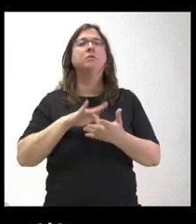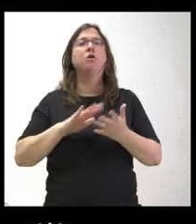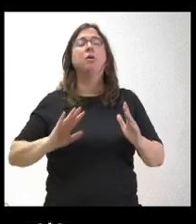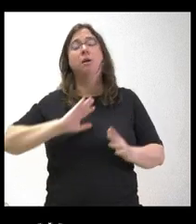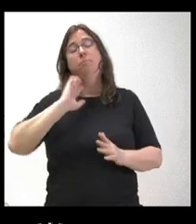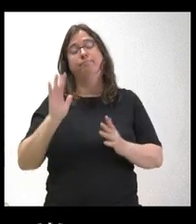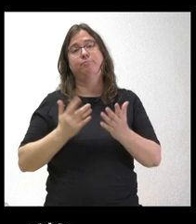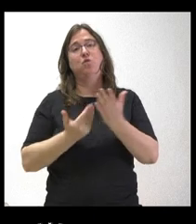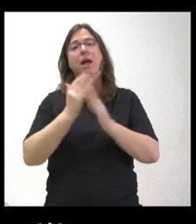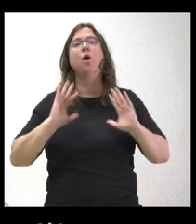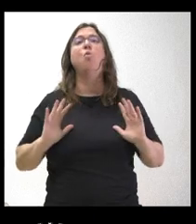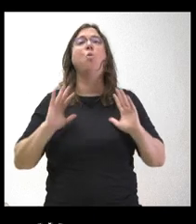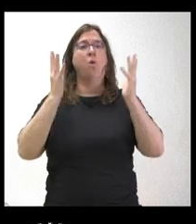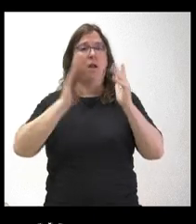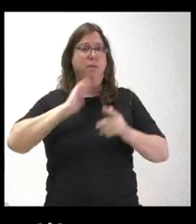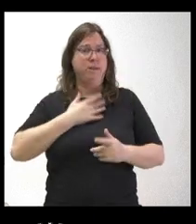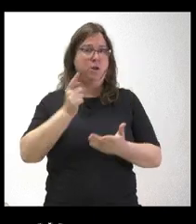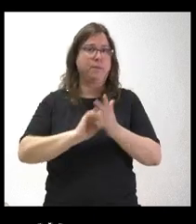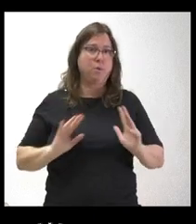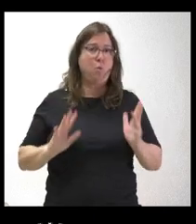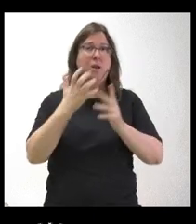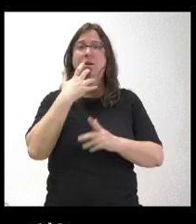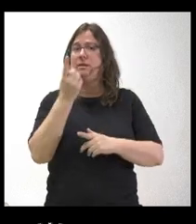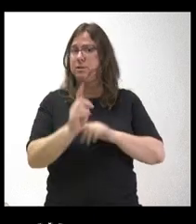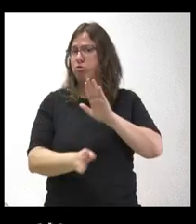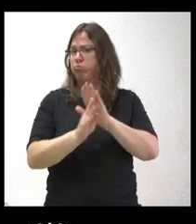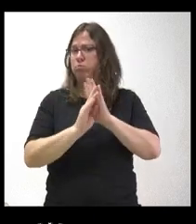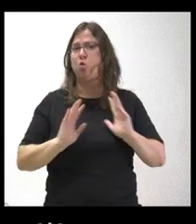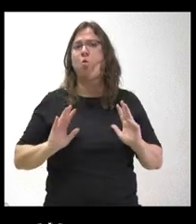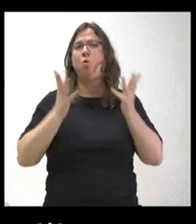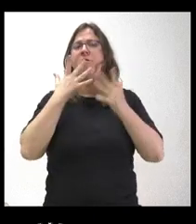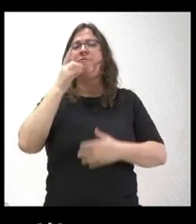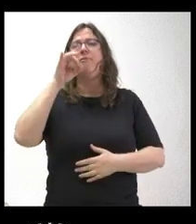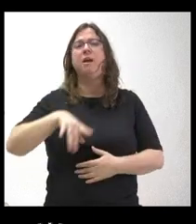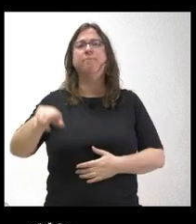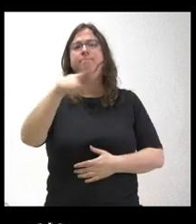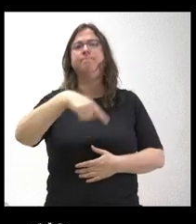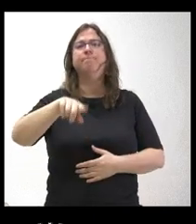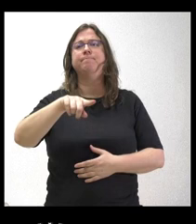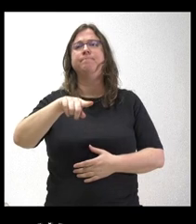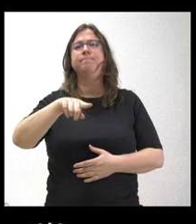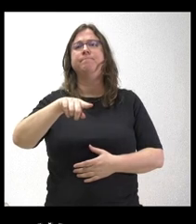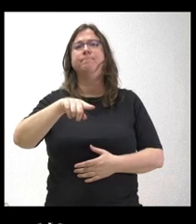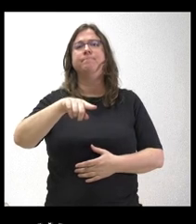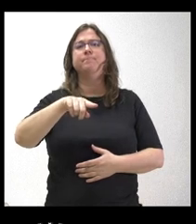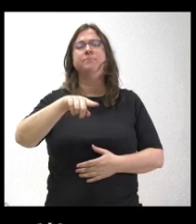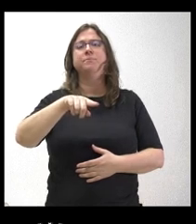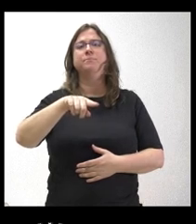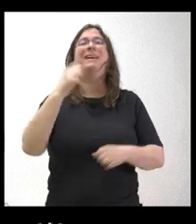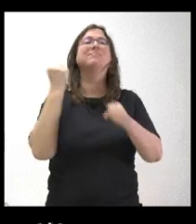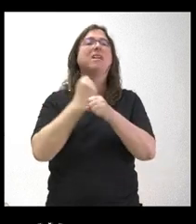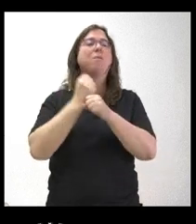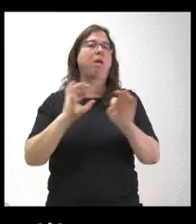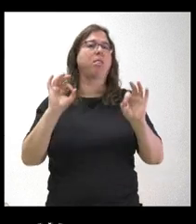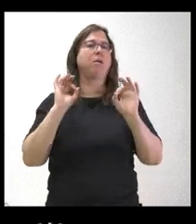anuncia otra, y si no se arregla, anuncian que será indefinida los trabajadores